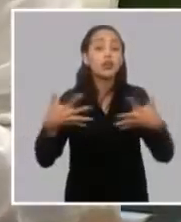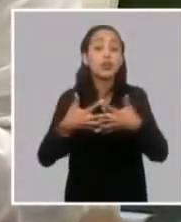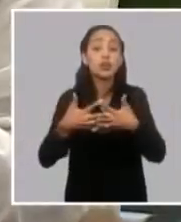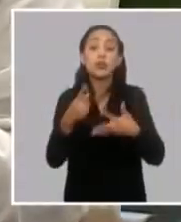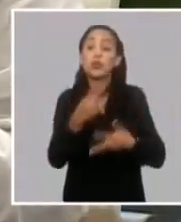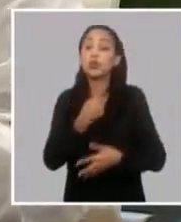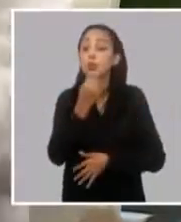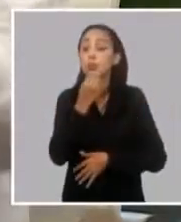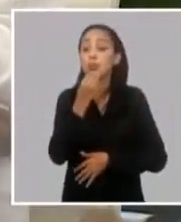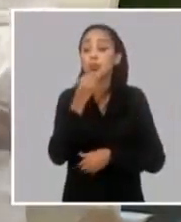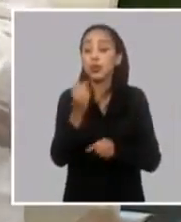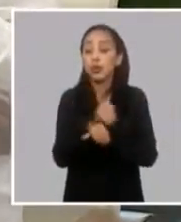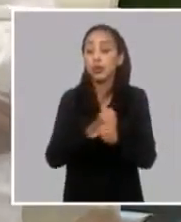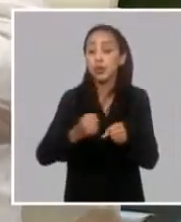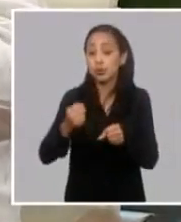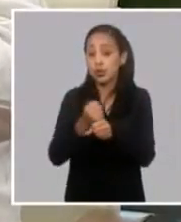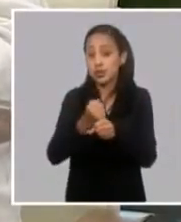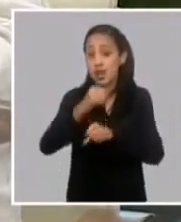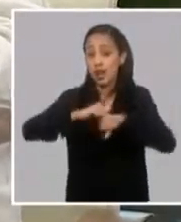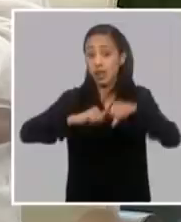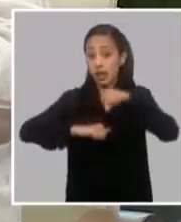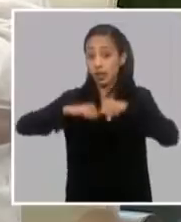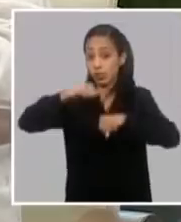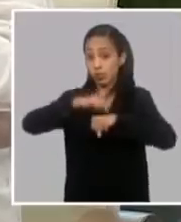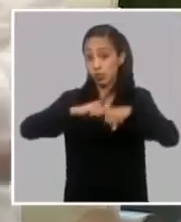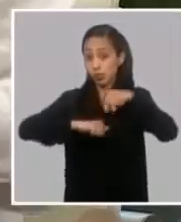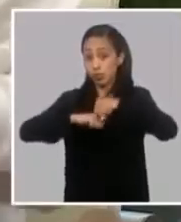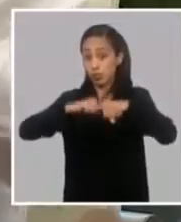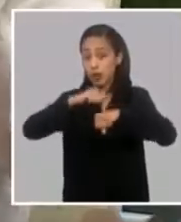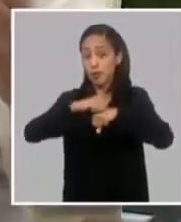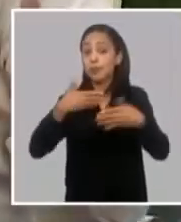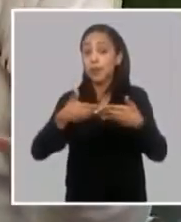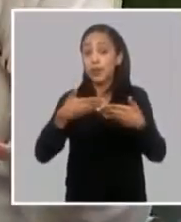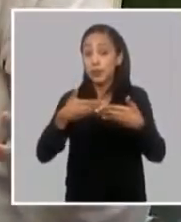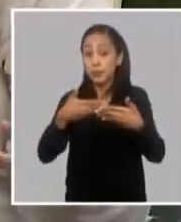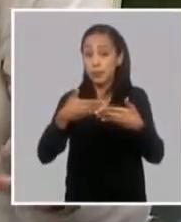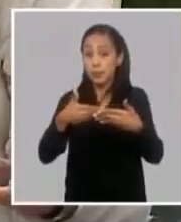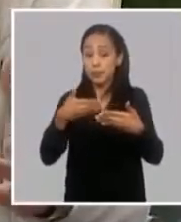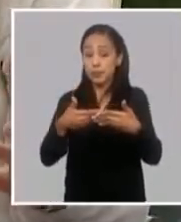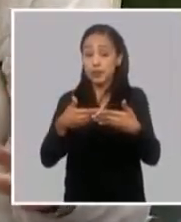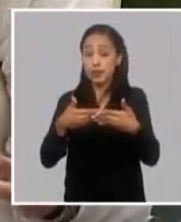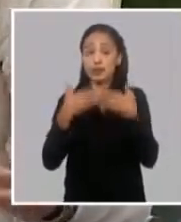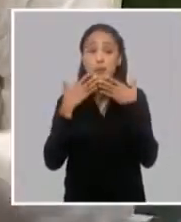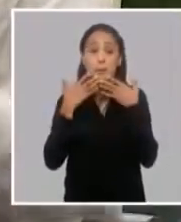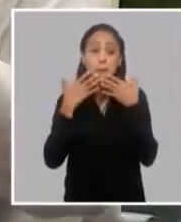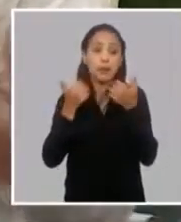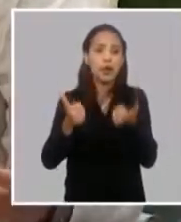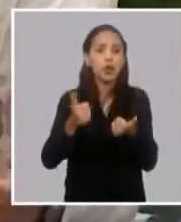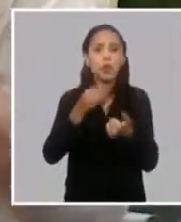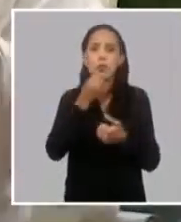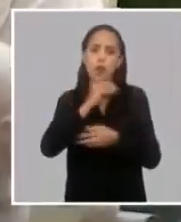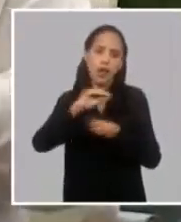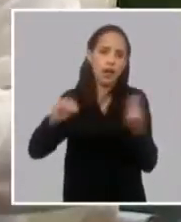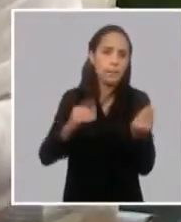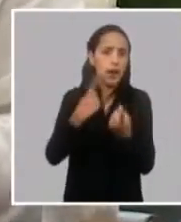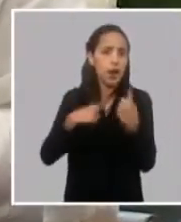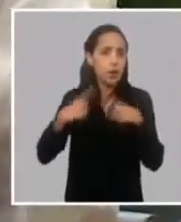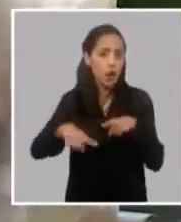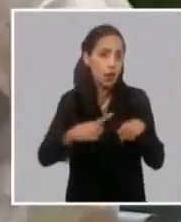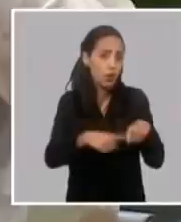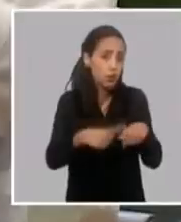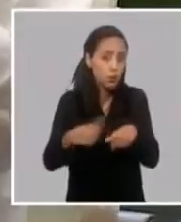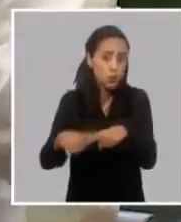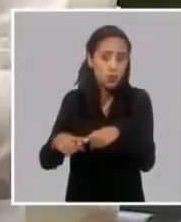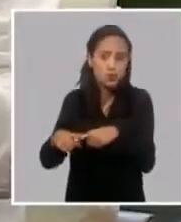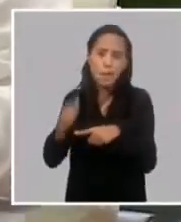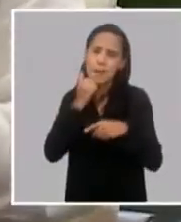esta estructura de la micro pequeña y mediana empresa con una mayor capacidad de adaptación con más flexibilidad para